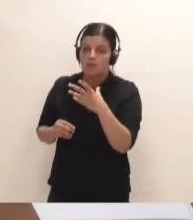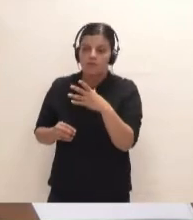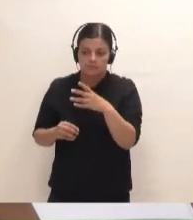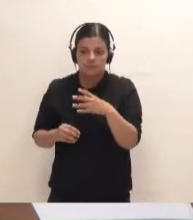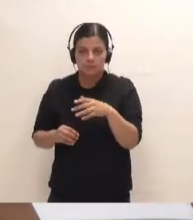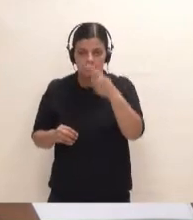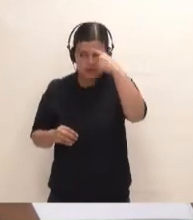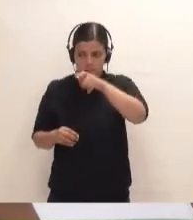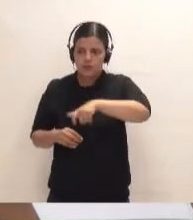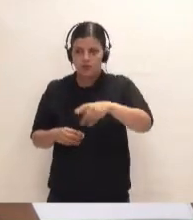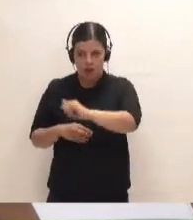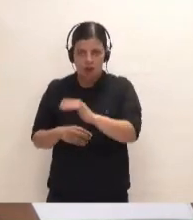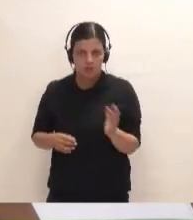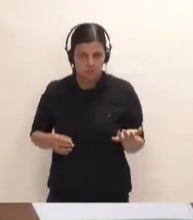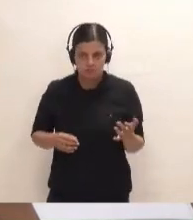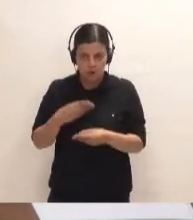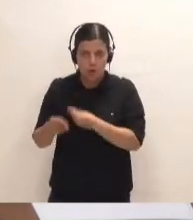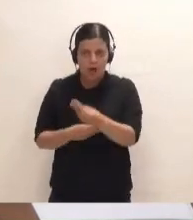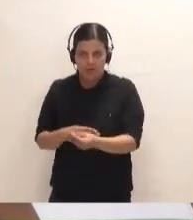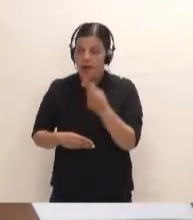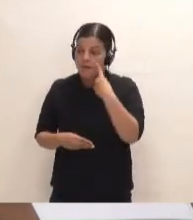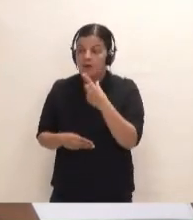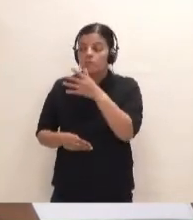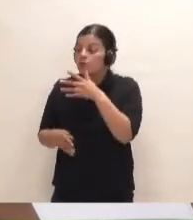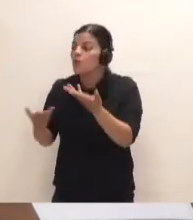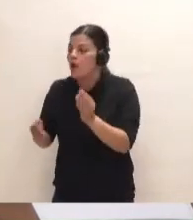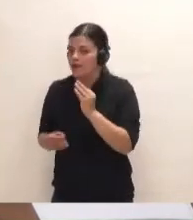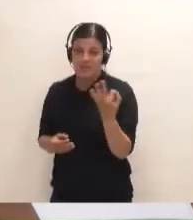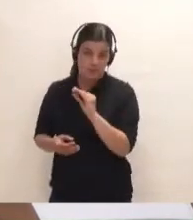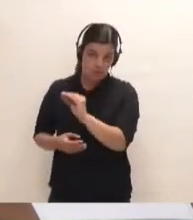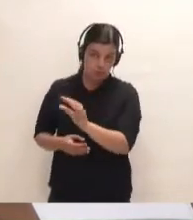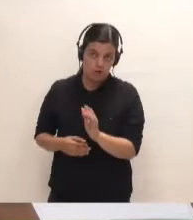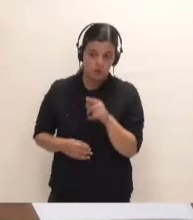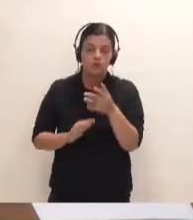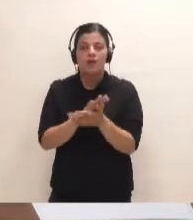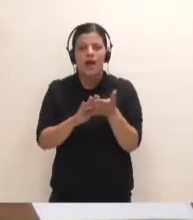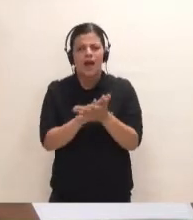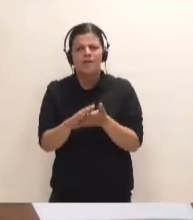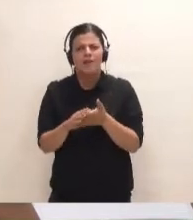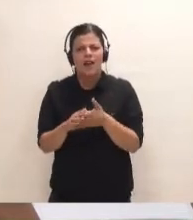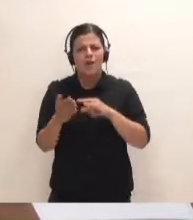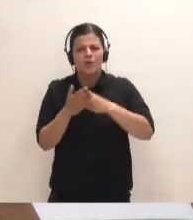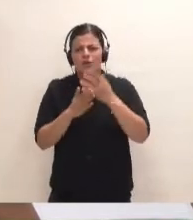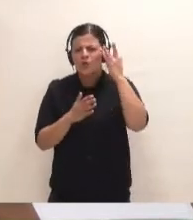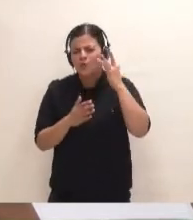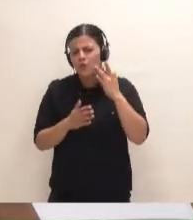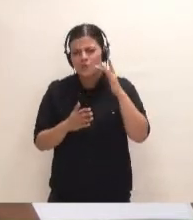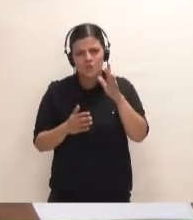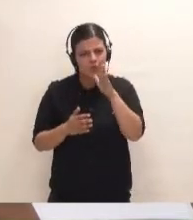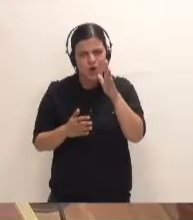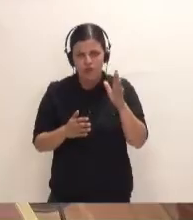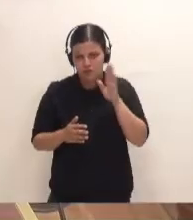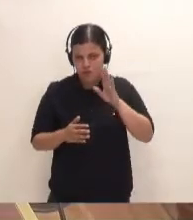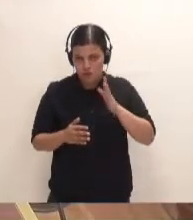y se reposicionan. Habrá que preguntarle cuál es el motivo. Usted habla de proyectos de depuración del puerto. Claro, es normal que un